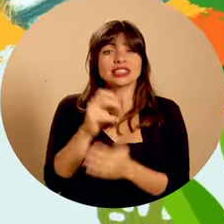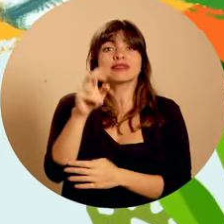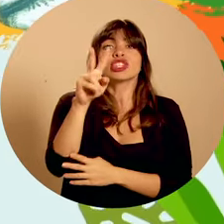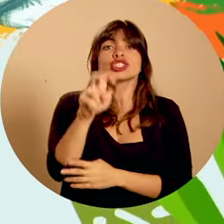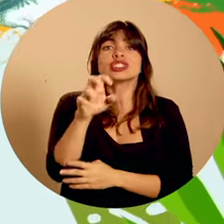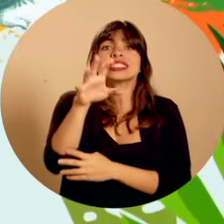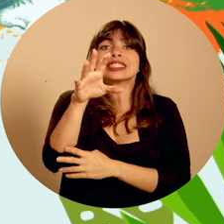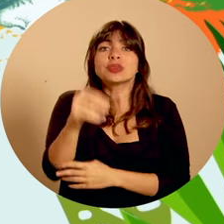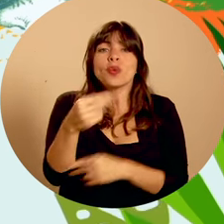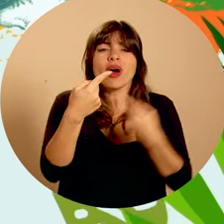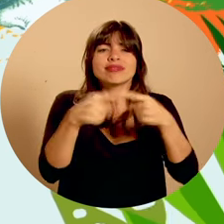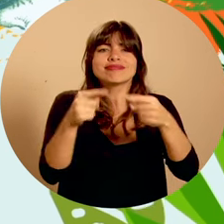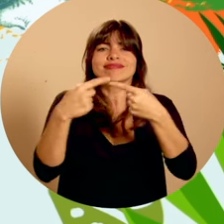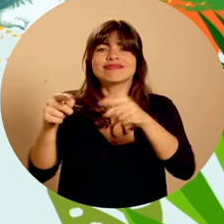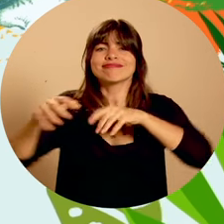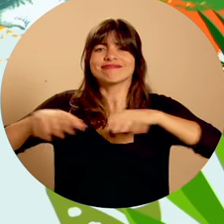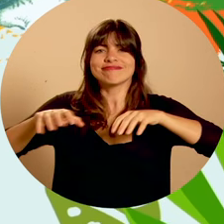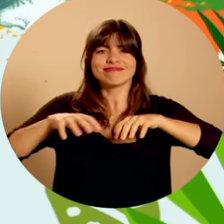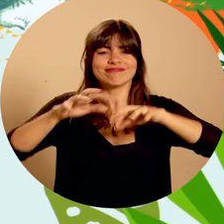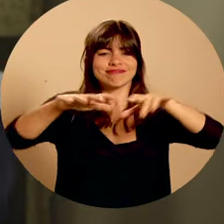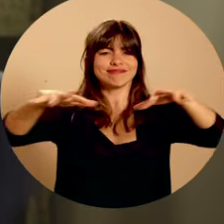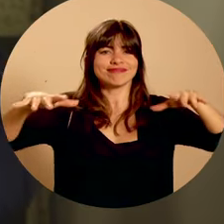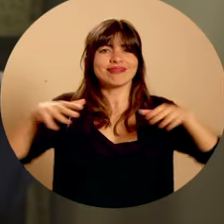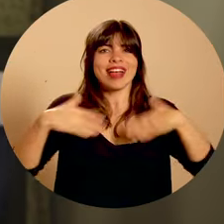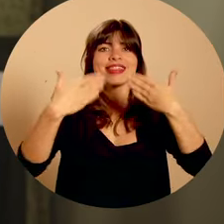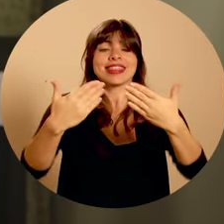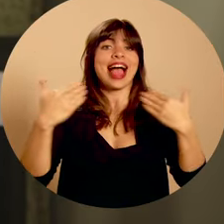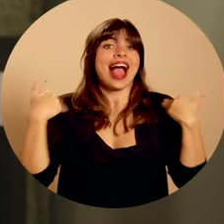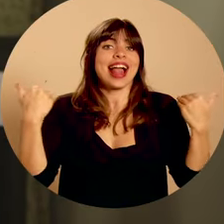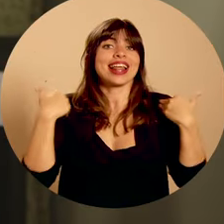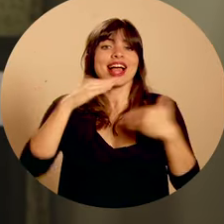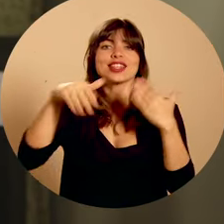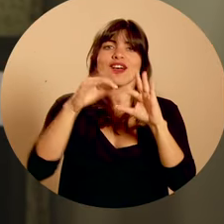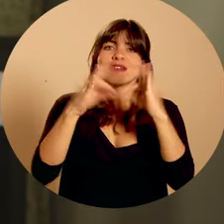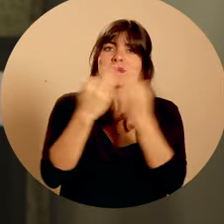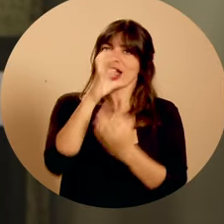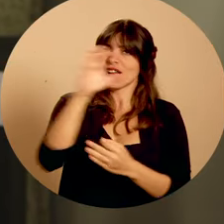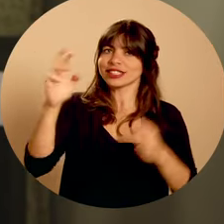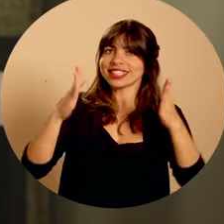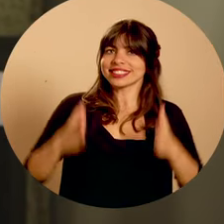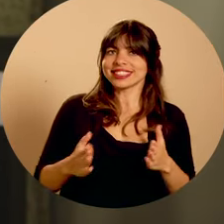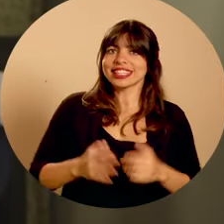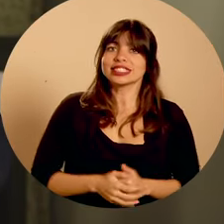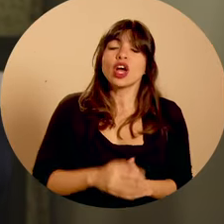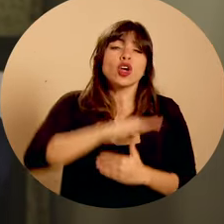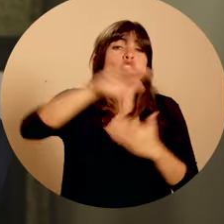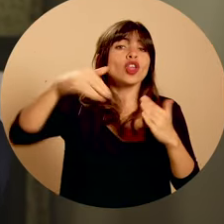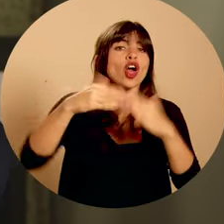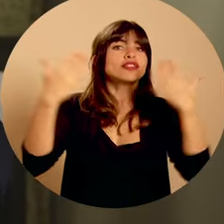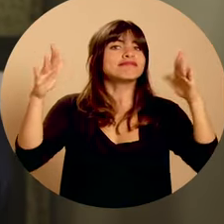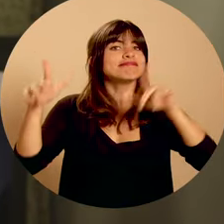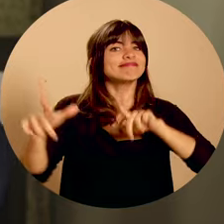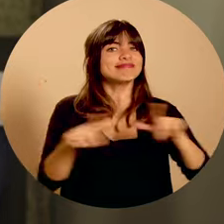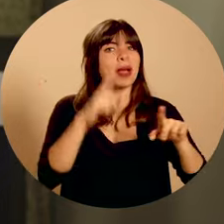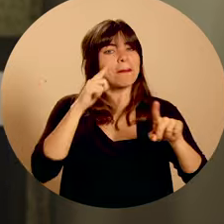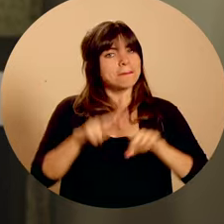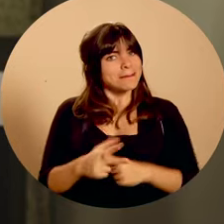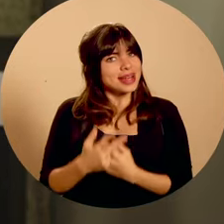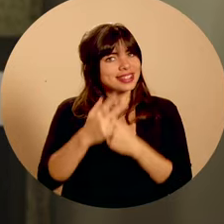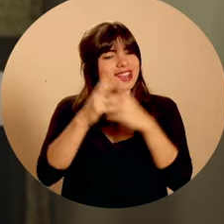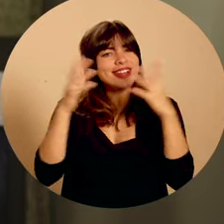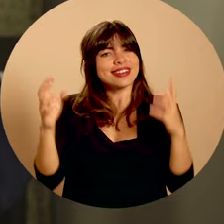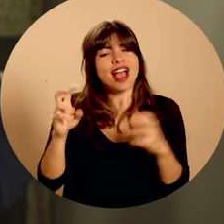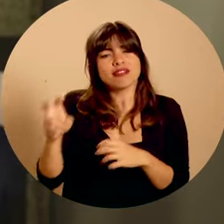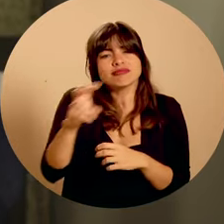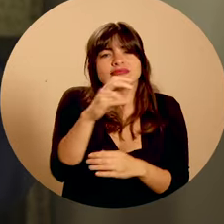en el escenario de 250 actividades que llenarán de alegría a las familias costarricenses. Todo está listo para iniciar